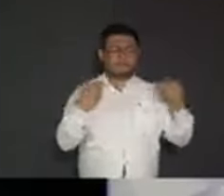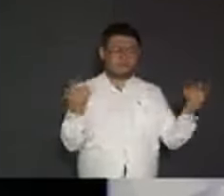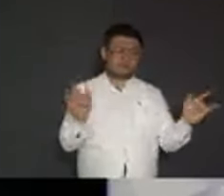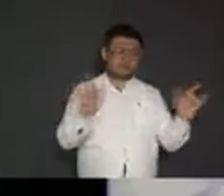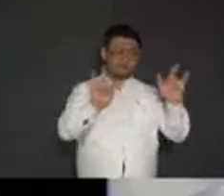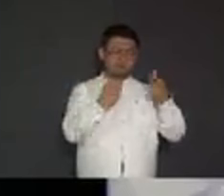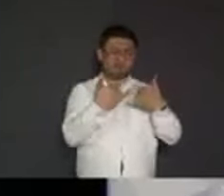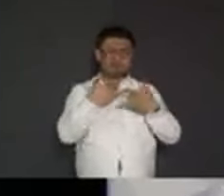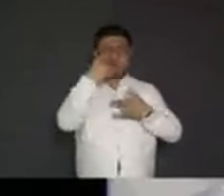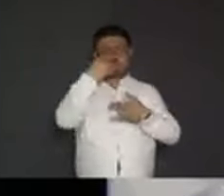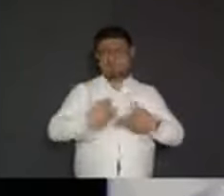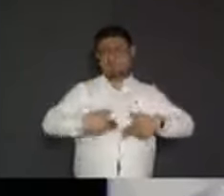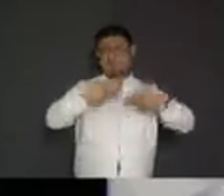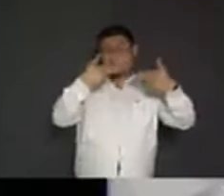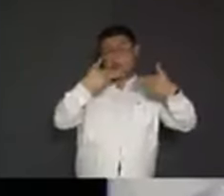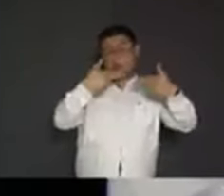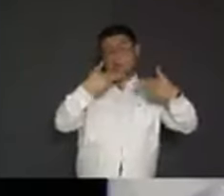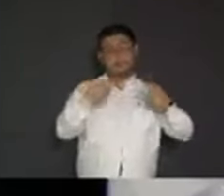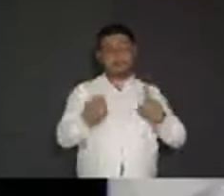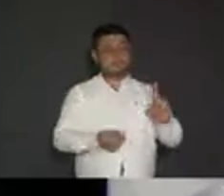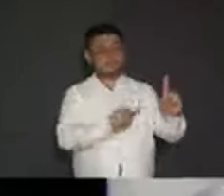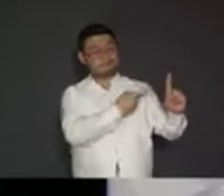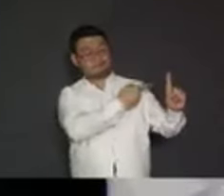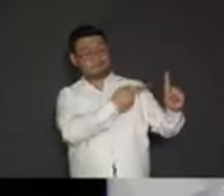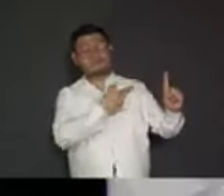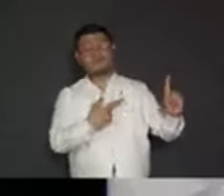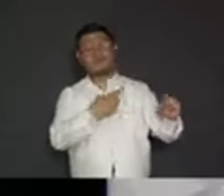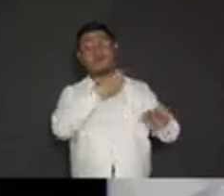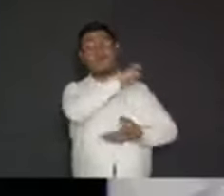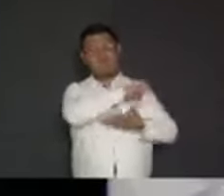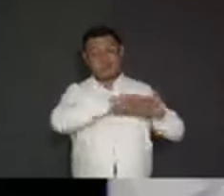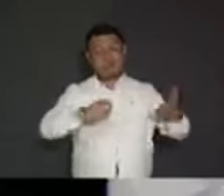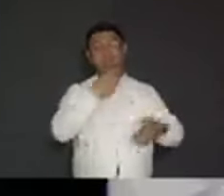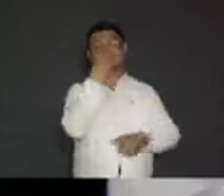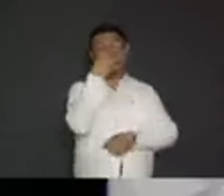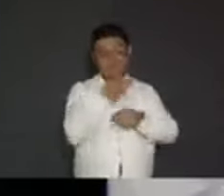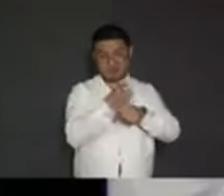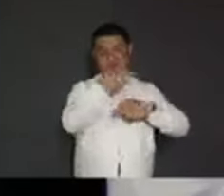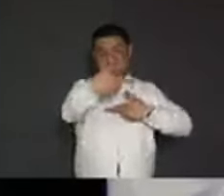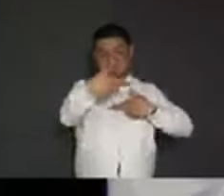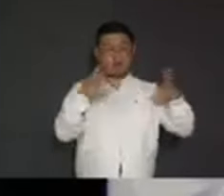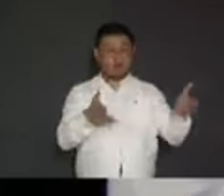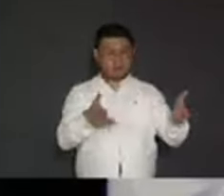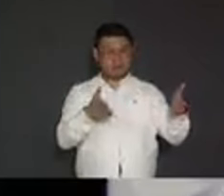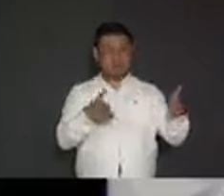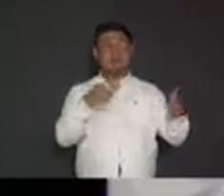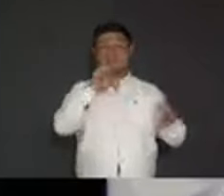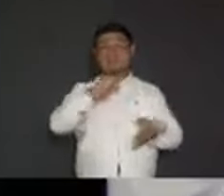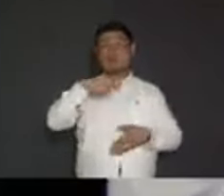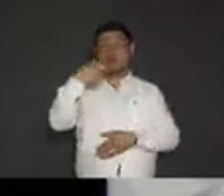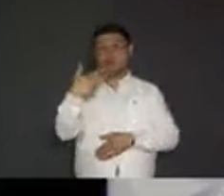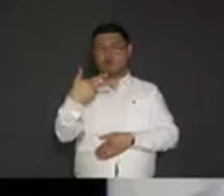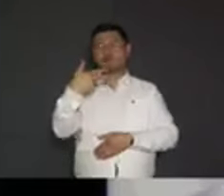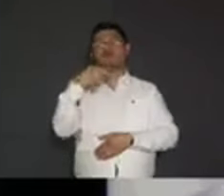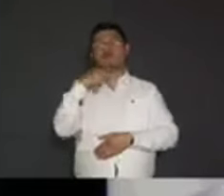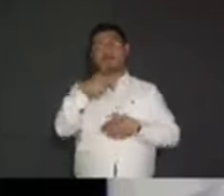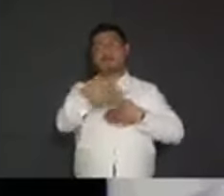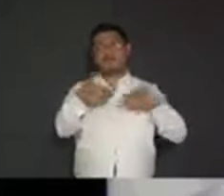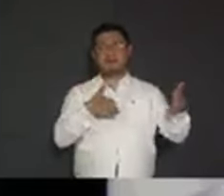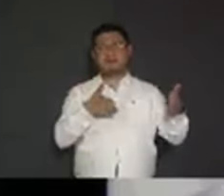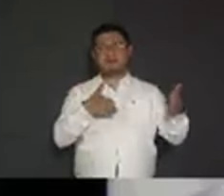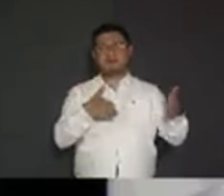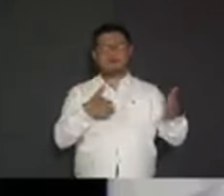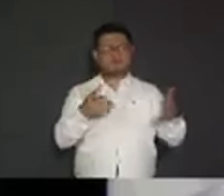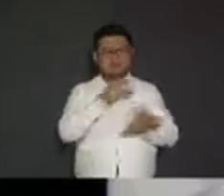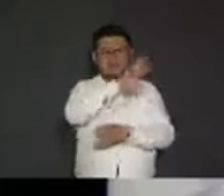negocio, el señor se estaba comprando un tercer rancho de 68 hectáreas que se llama Cocoyol. En total